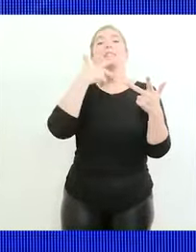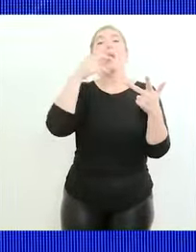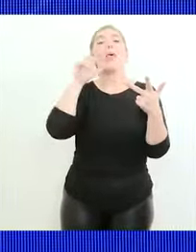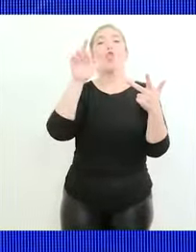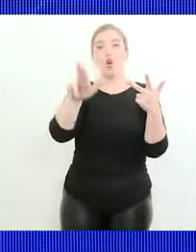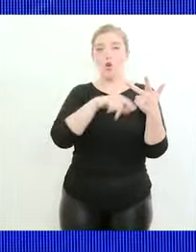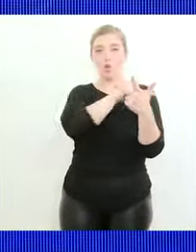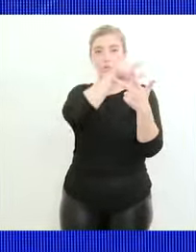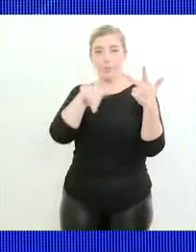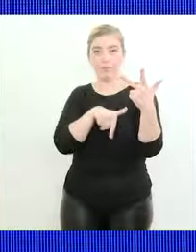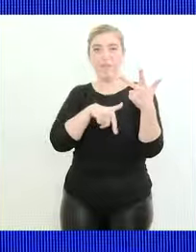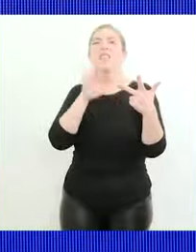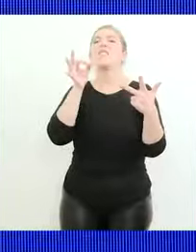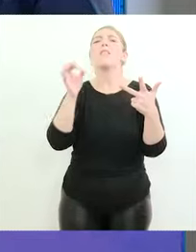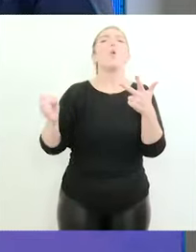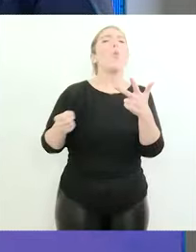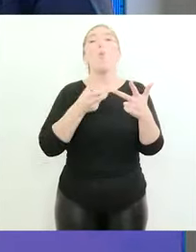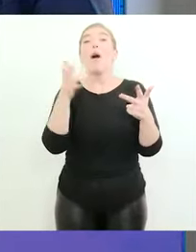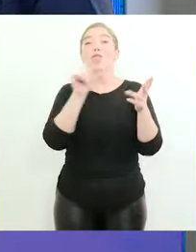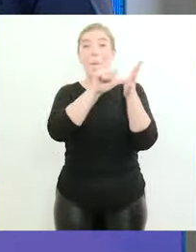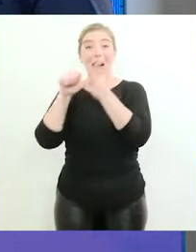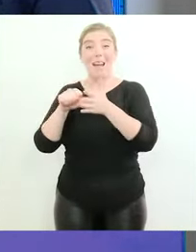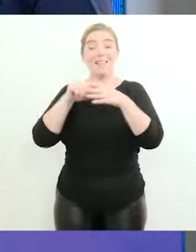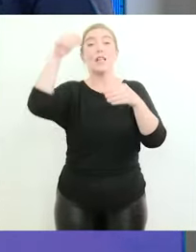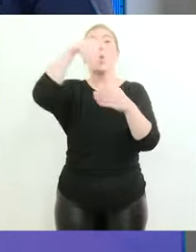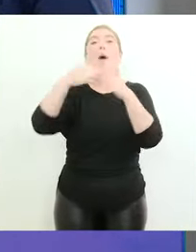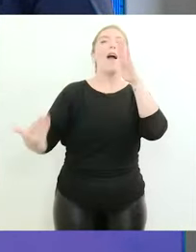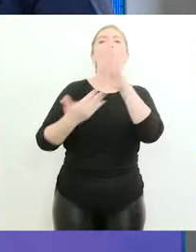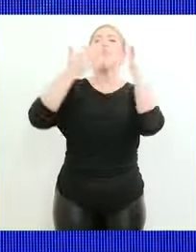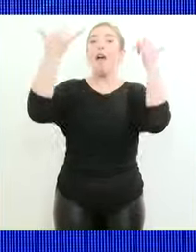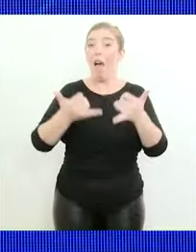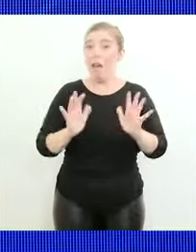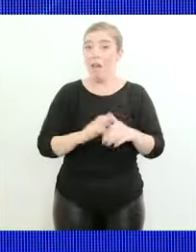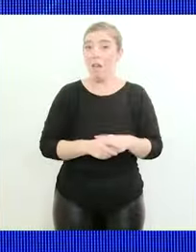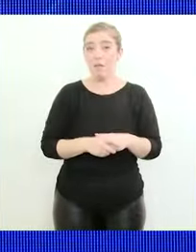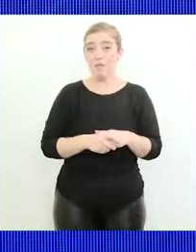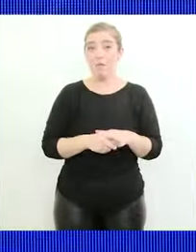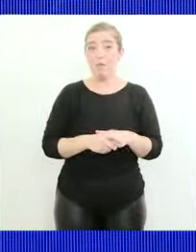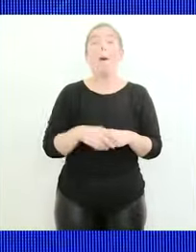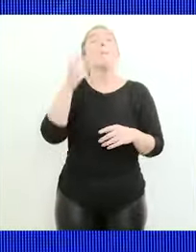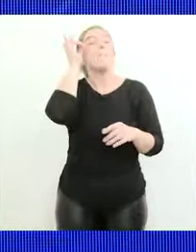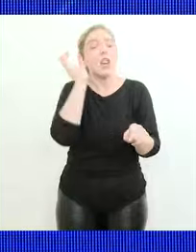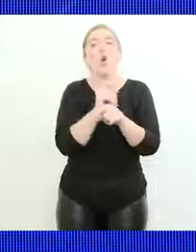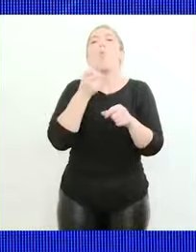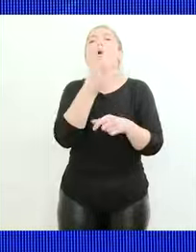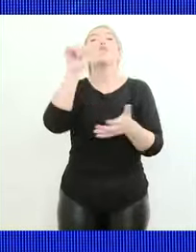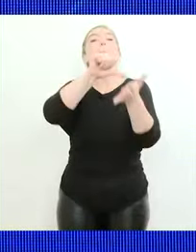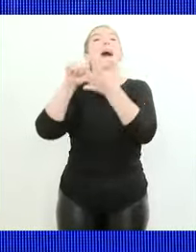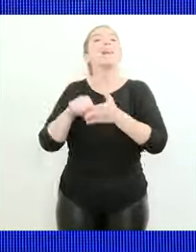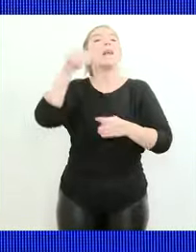¿saben cuántos países tienen banco central? no tienen banco central perdón